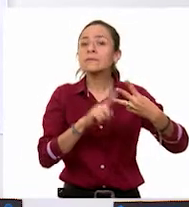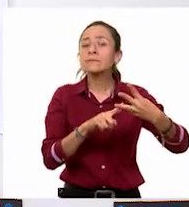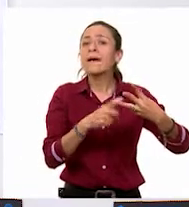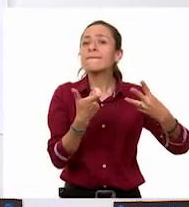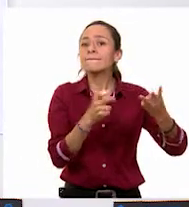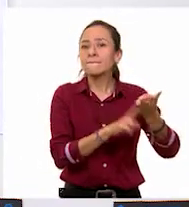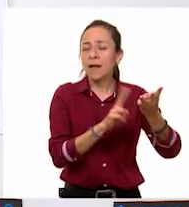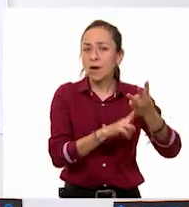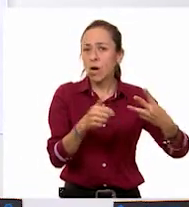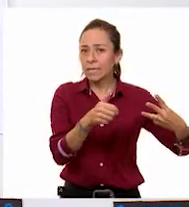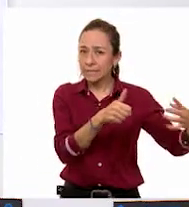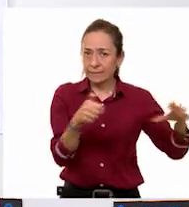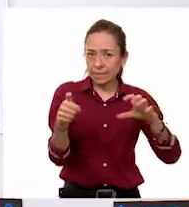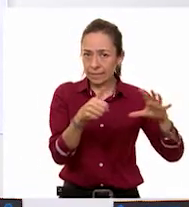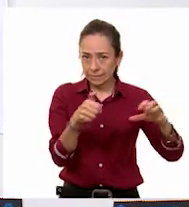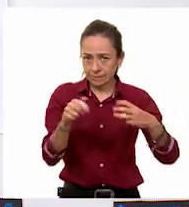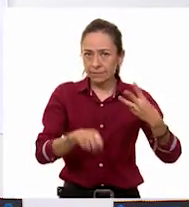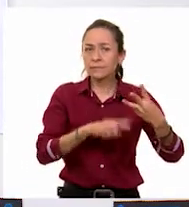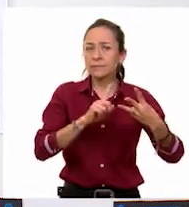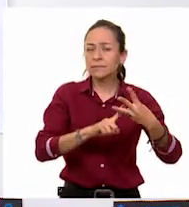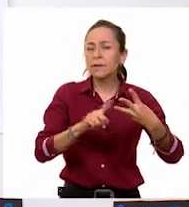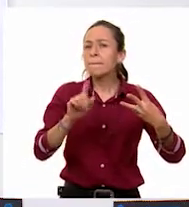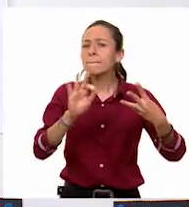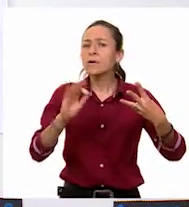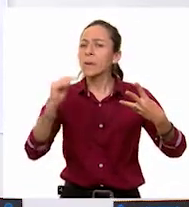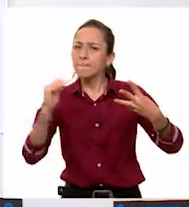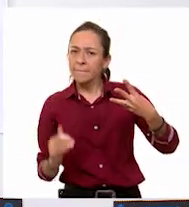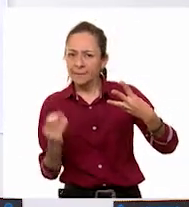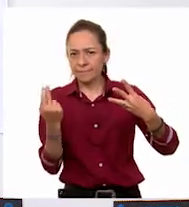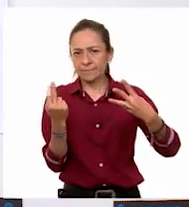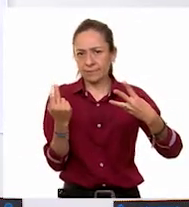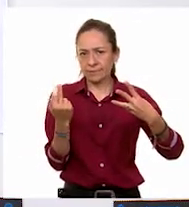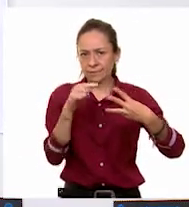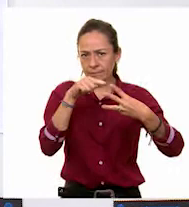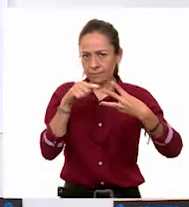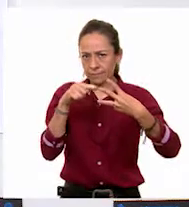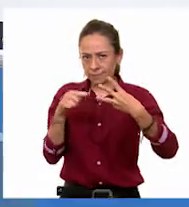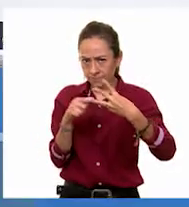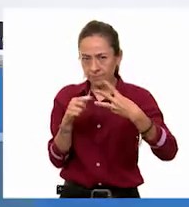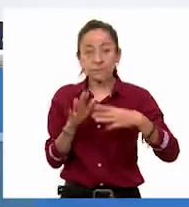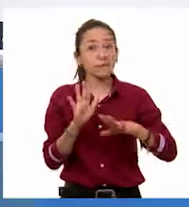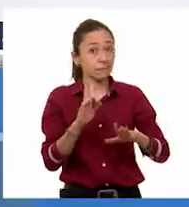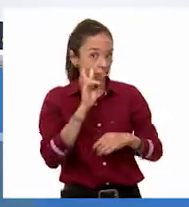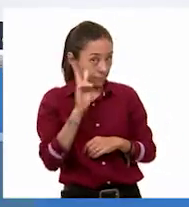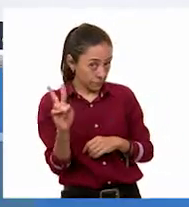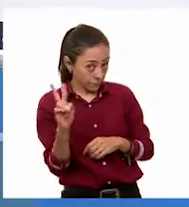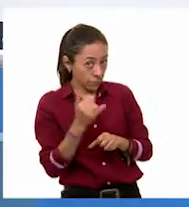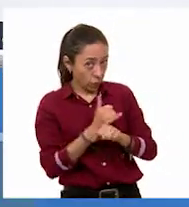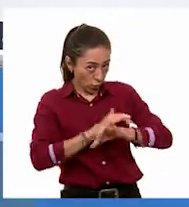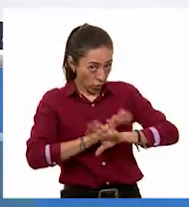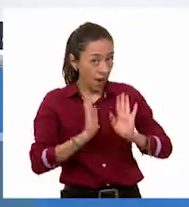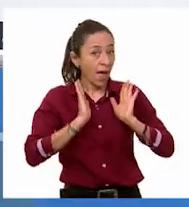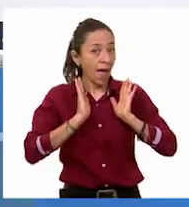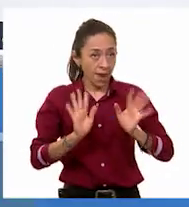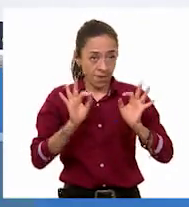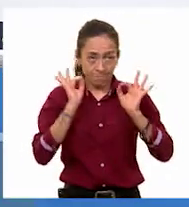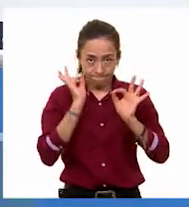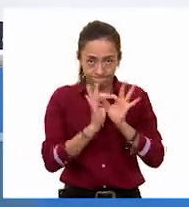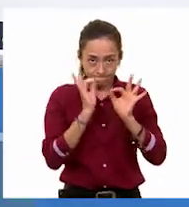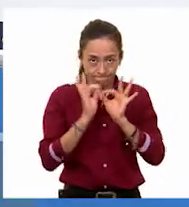600 y me descuentan 25%. Observen muy bien la información. Nosotros ya la tenemos aquí.